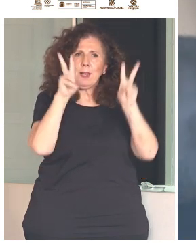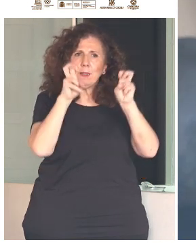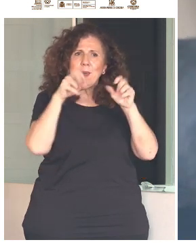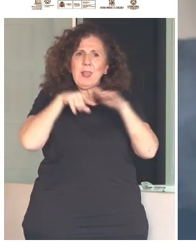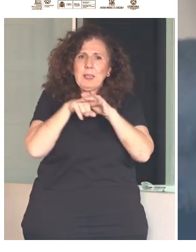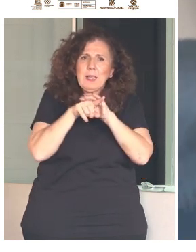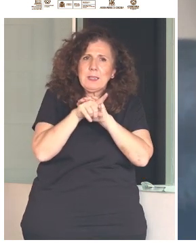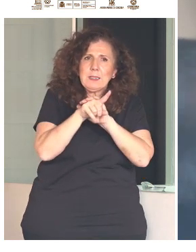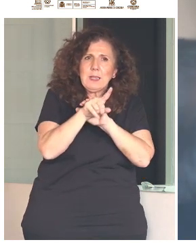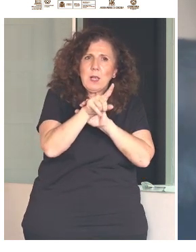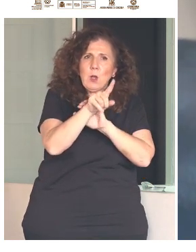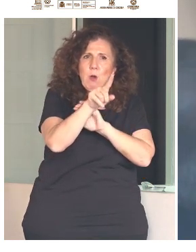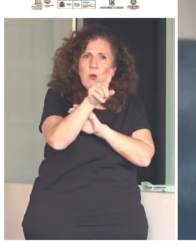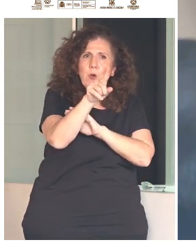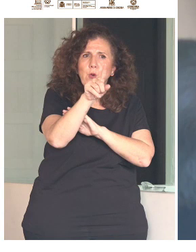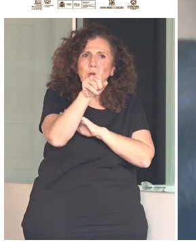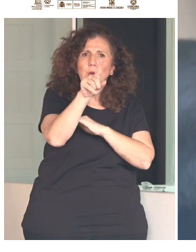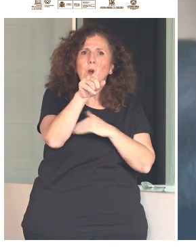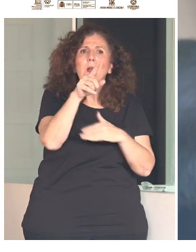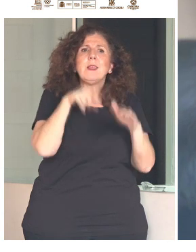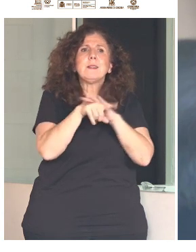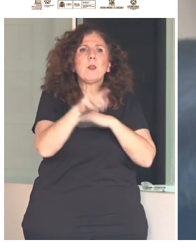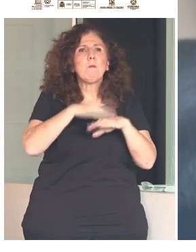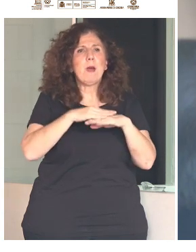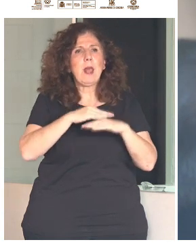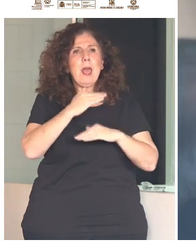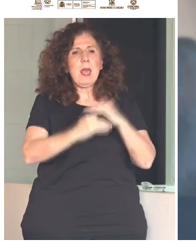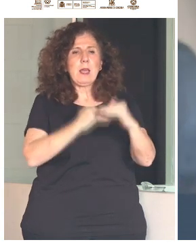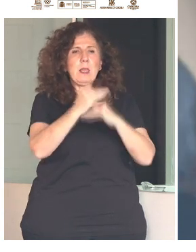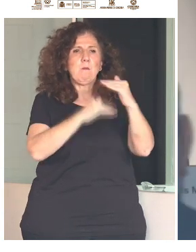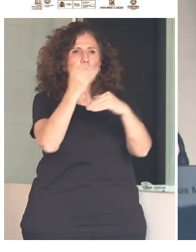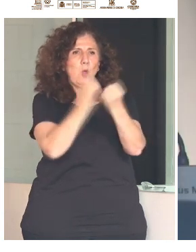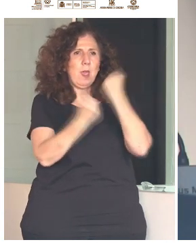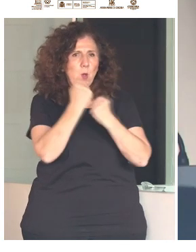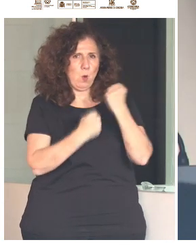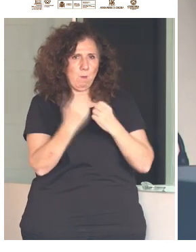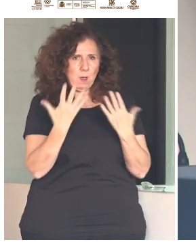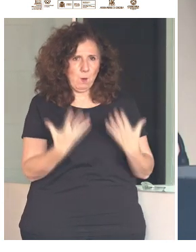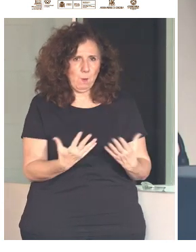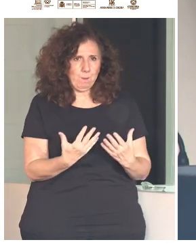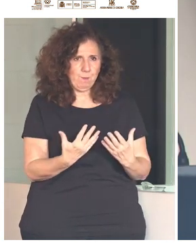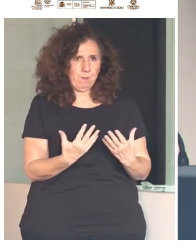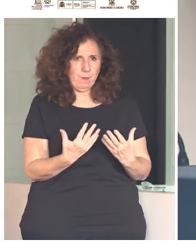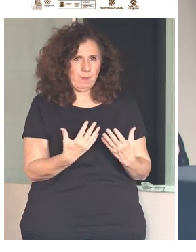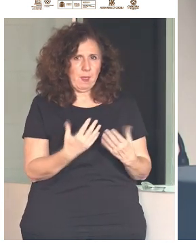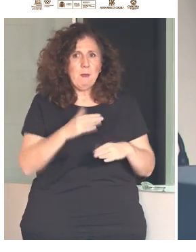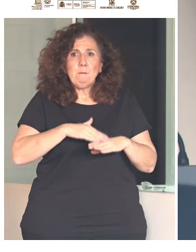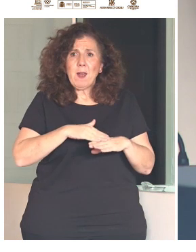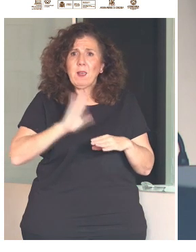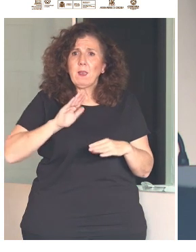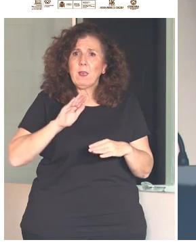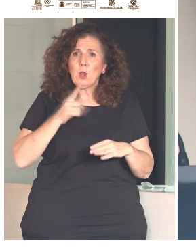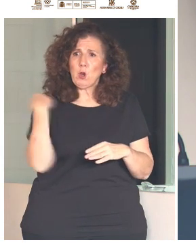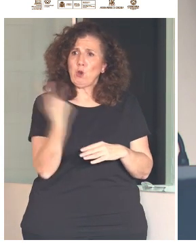desarrollo a la mera noción de crecimiento económico, para que pasemos a idear un futuro